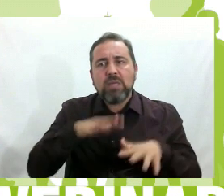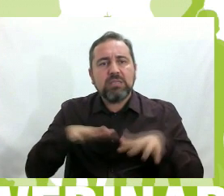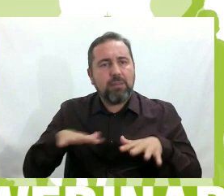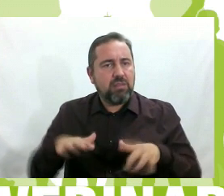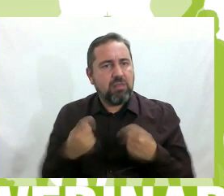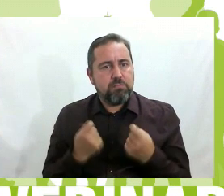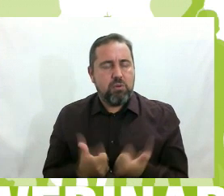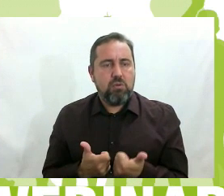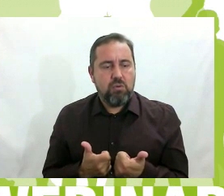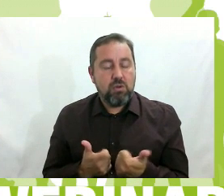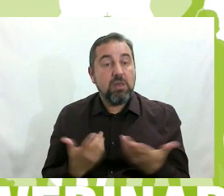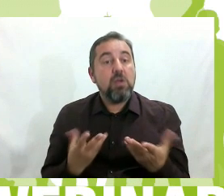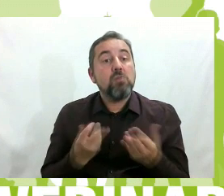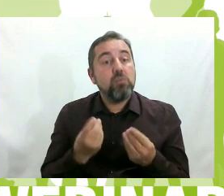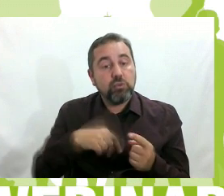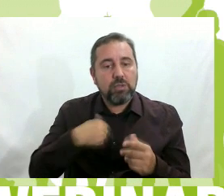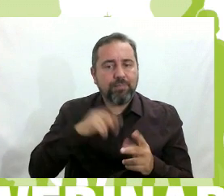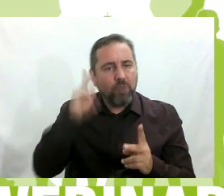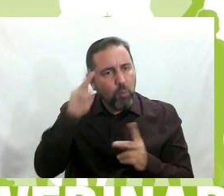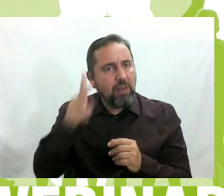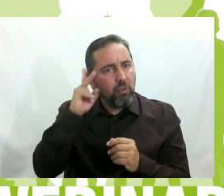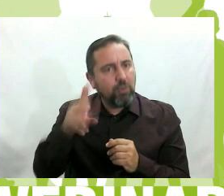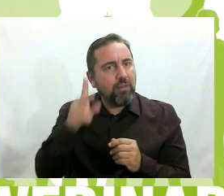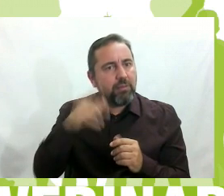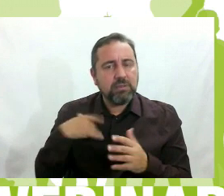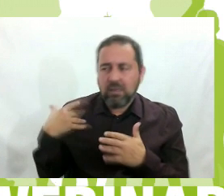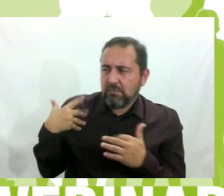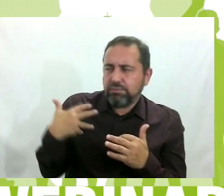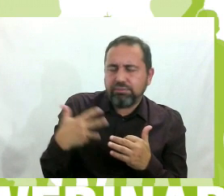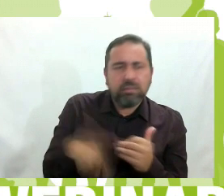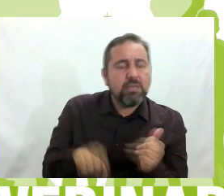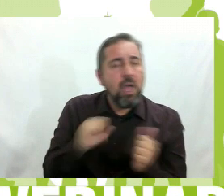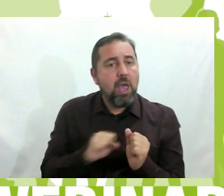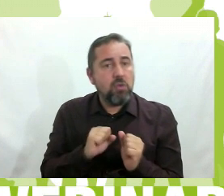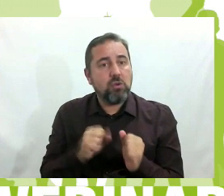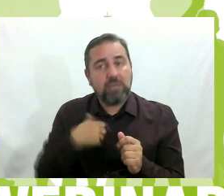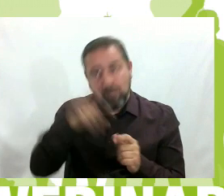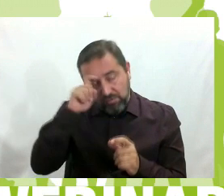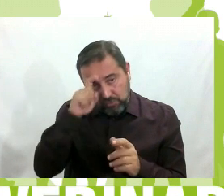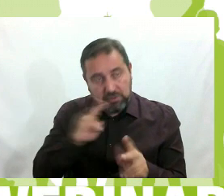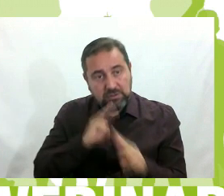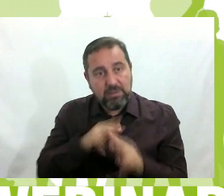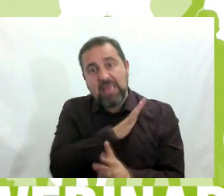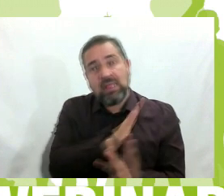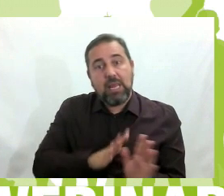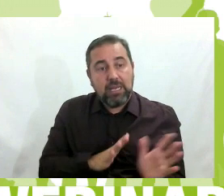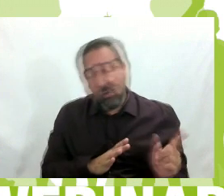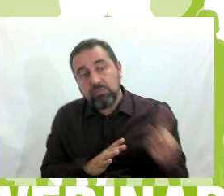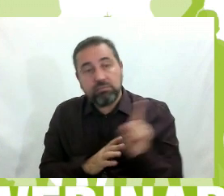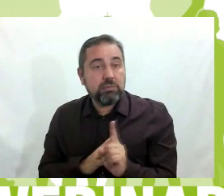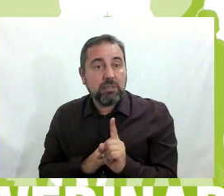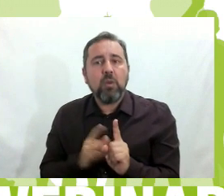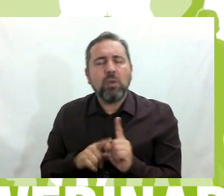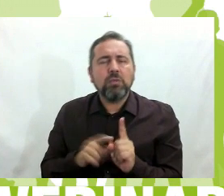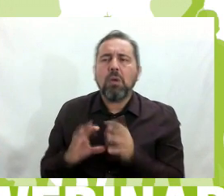Bueno, pues porque muchos de ellos se fueron jubilando a lo largo de todos estos años y llega profesorado interino que aún a pesar de que se vincula y se integra